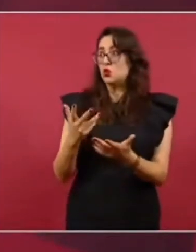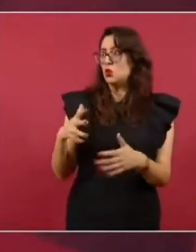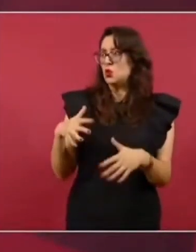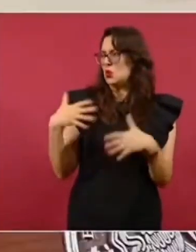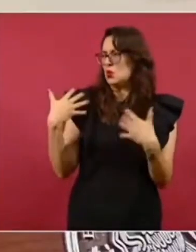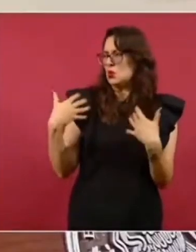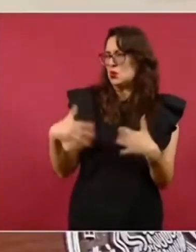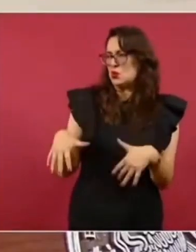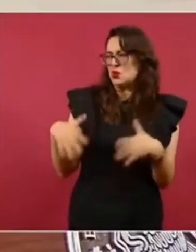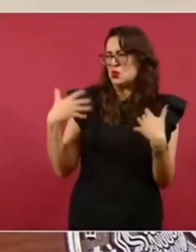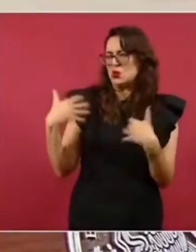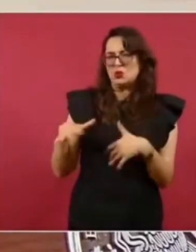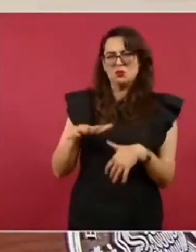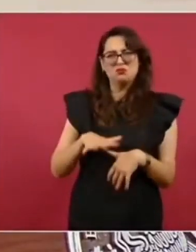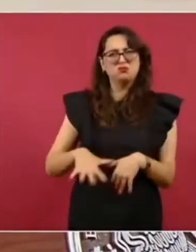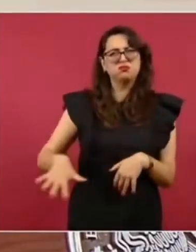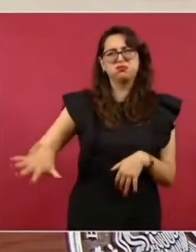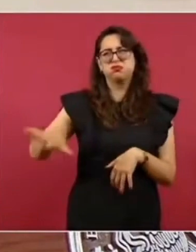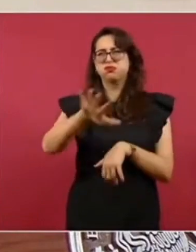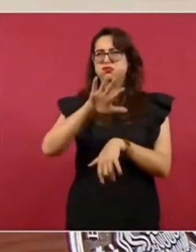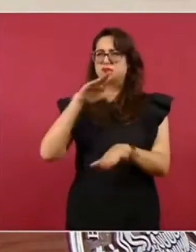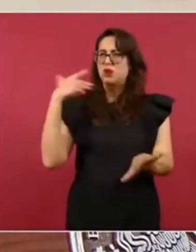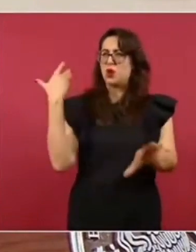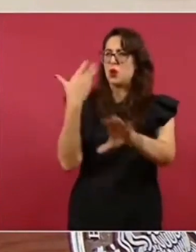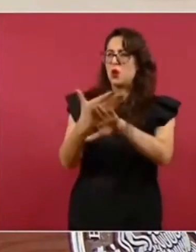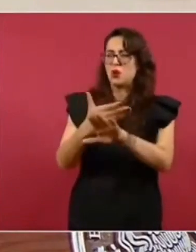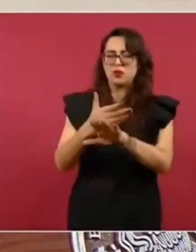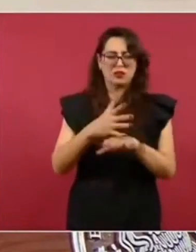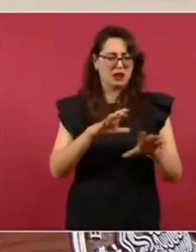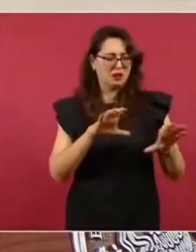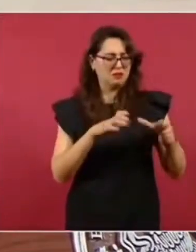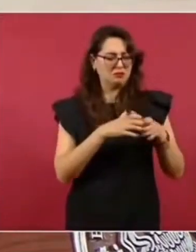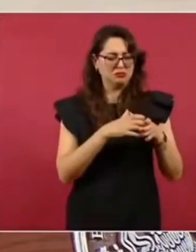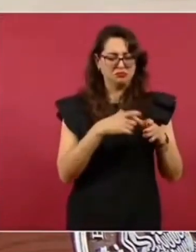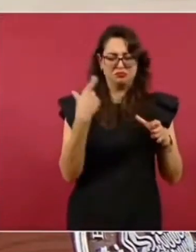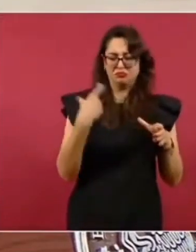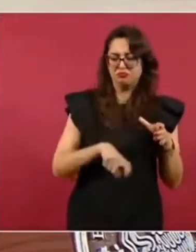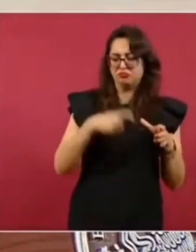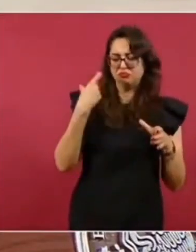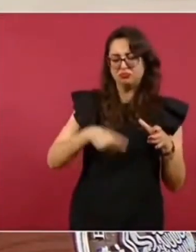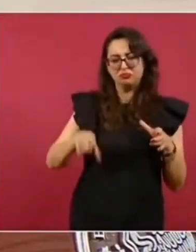los potentados, de la minoría,